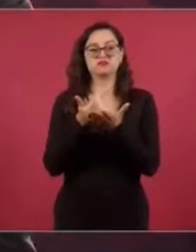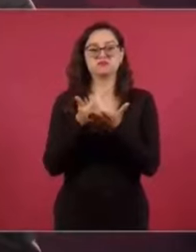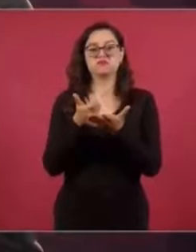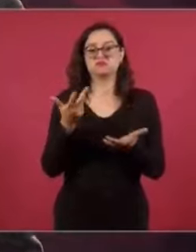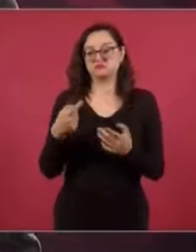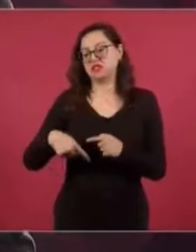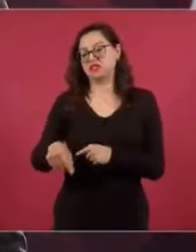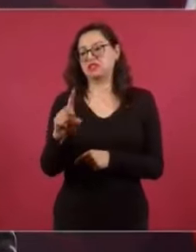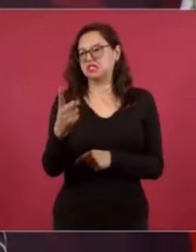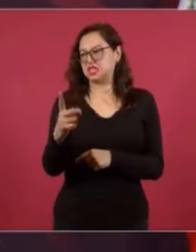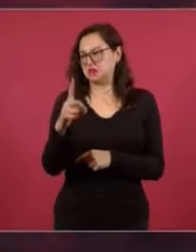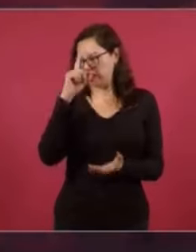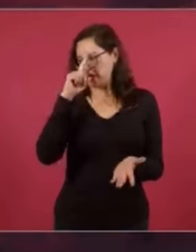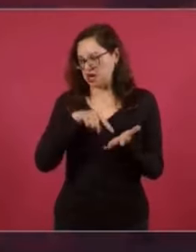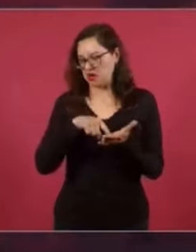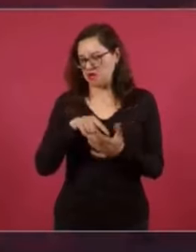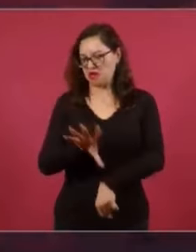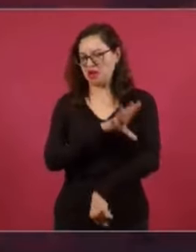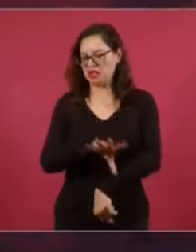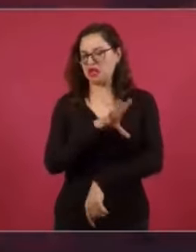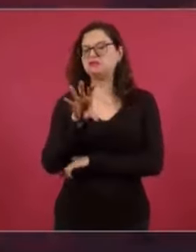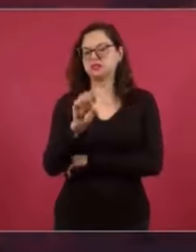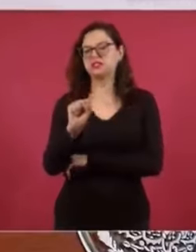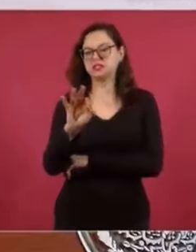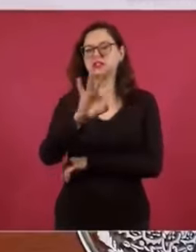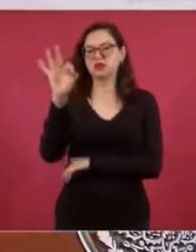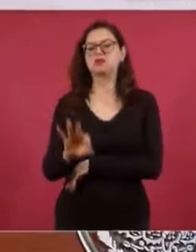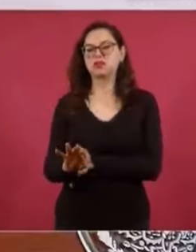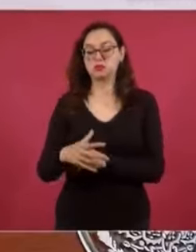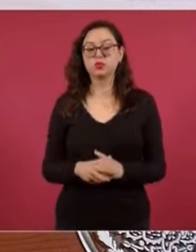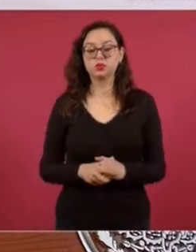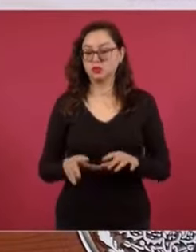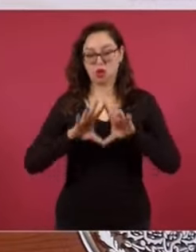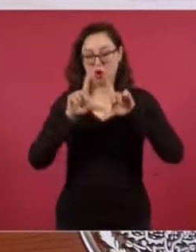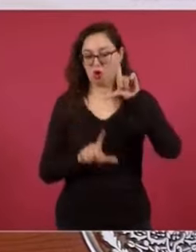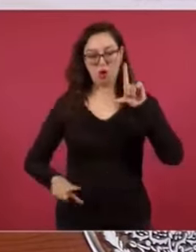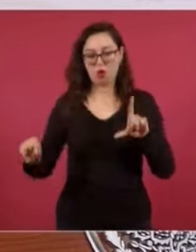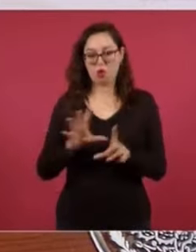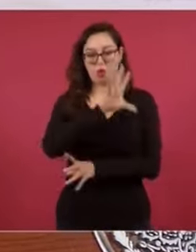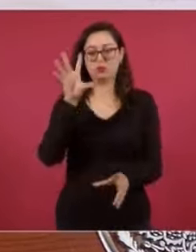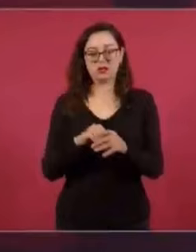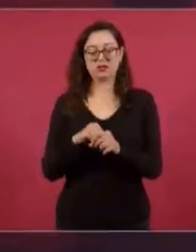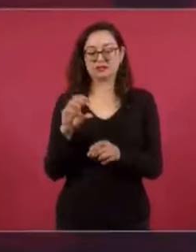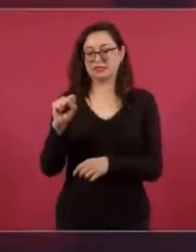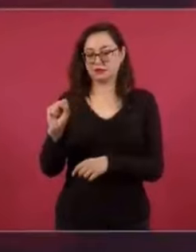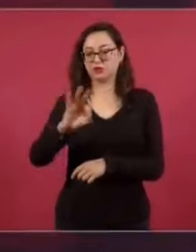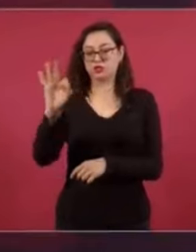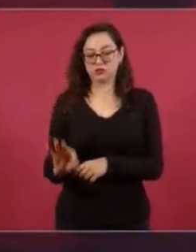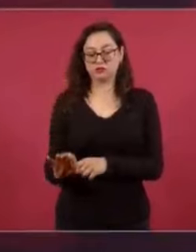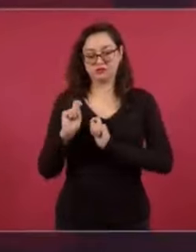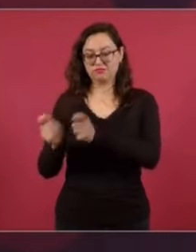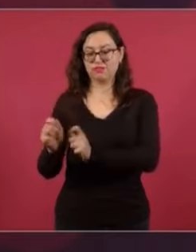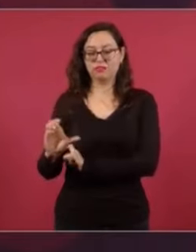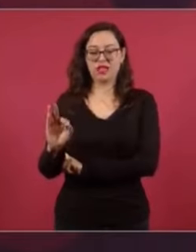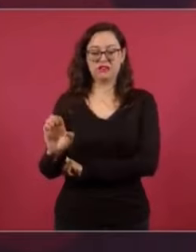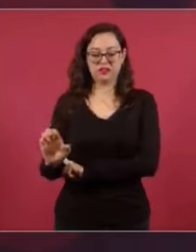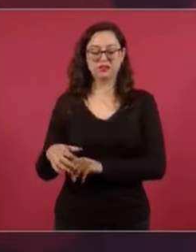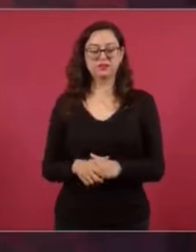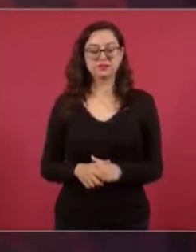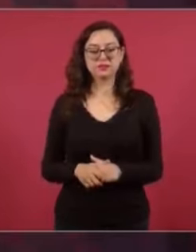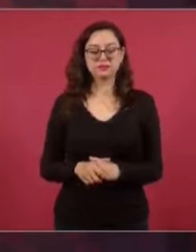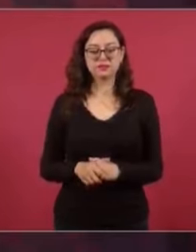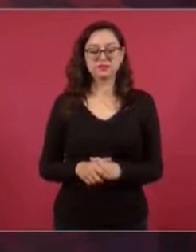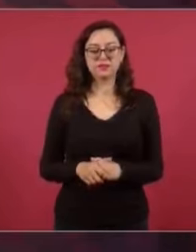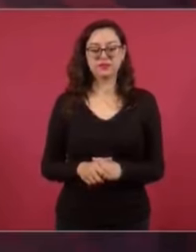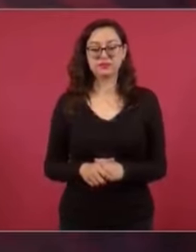diciembre como el 60% de toda la generación de energía del país, de todo lo que se consume en país, 60% la Comisión Federal de Electricidad.